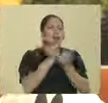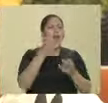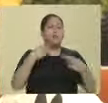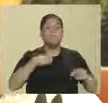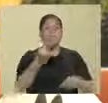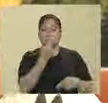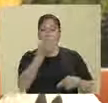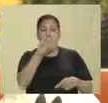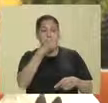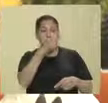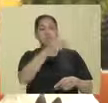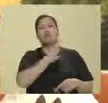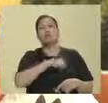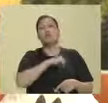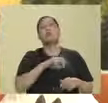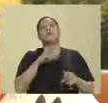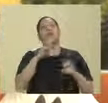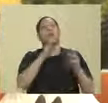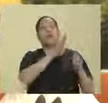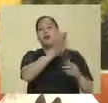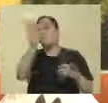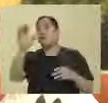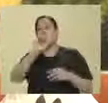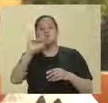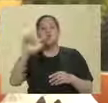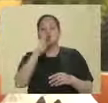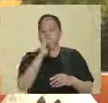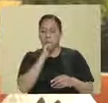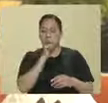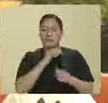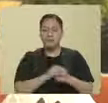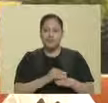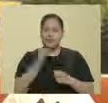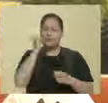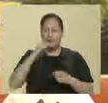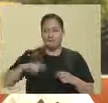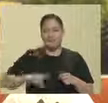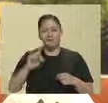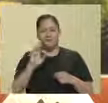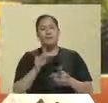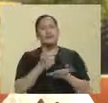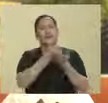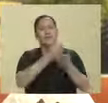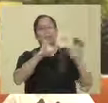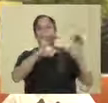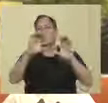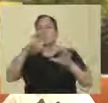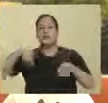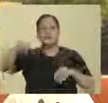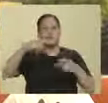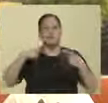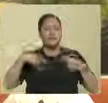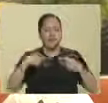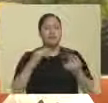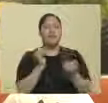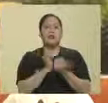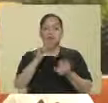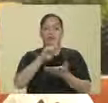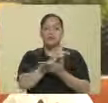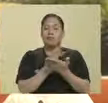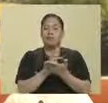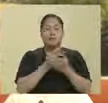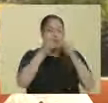pero que por su estado de salud no pueden acudir a un centro médico. Como siempre, el gobierno de la ciudad está cuidando a sus ciudadanos y haciendo programas